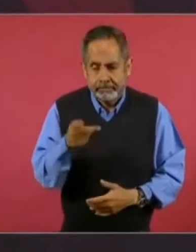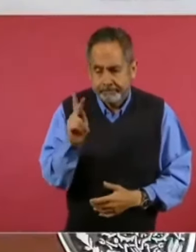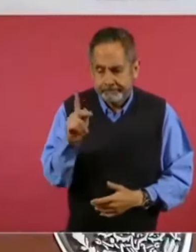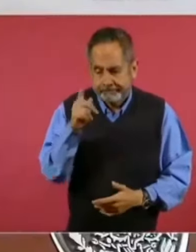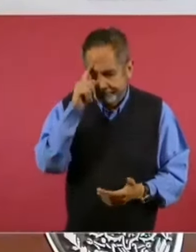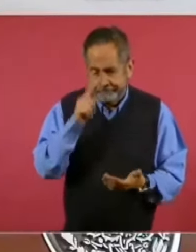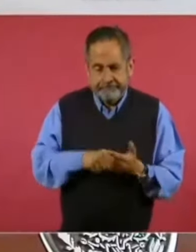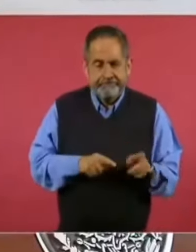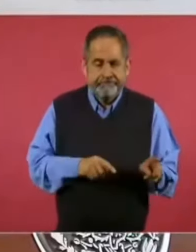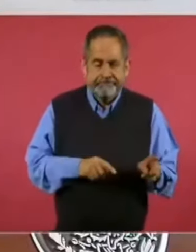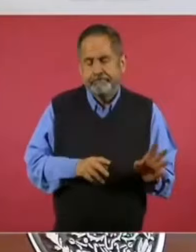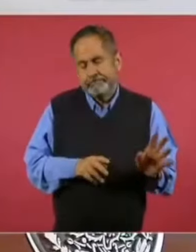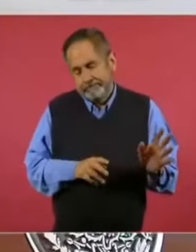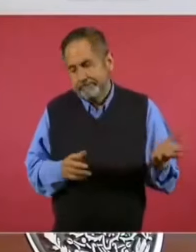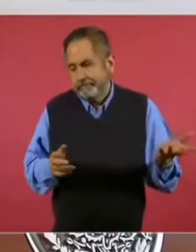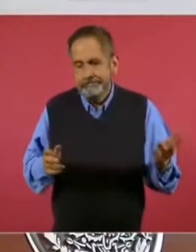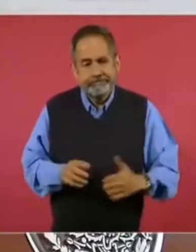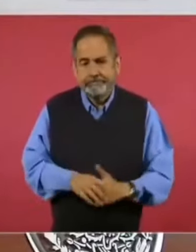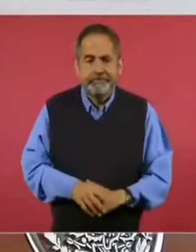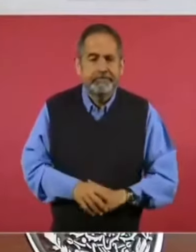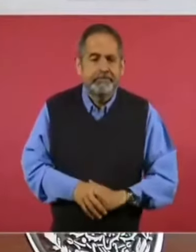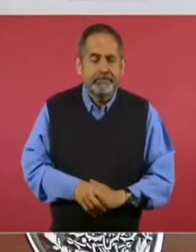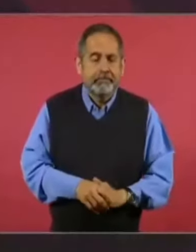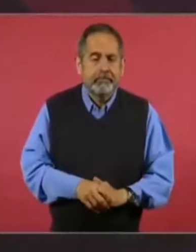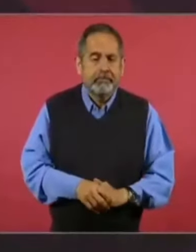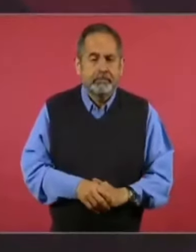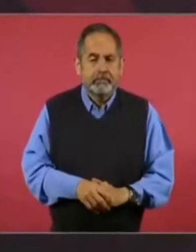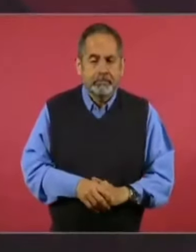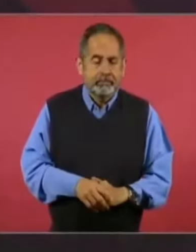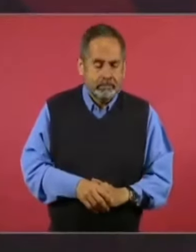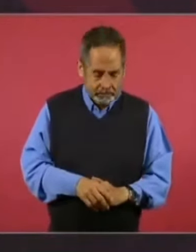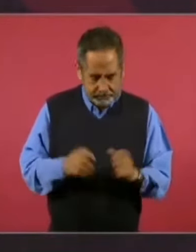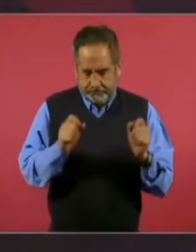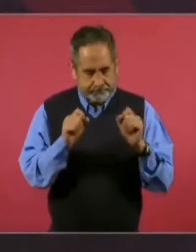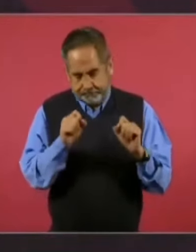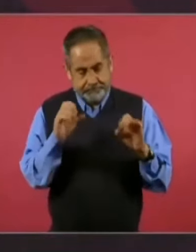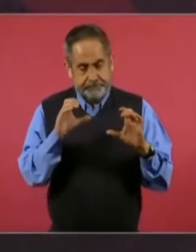es asombroso